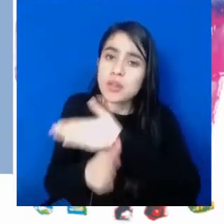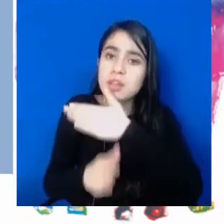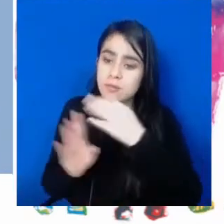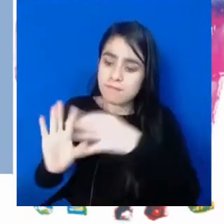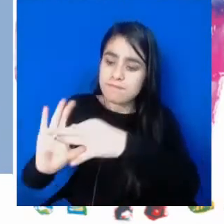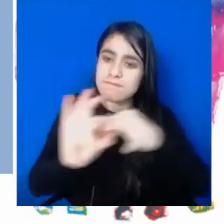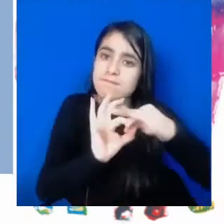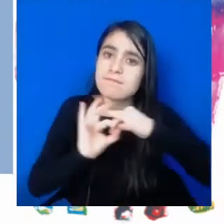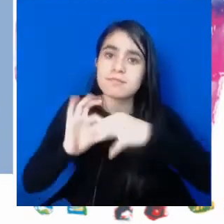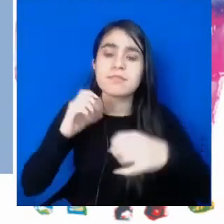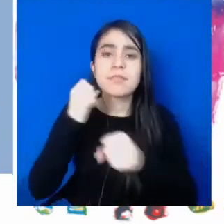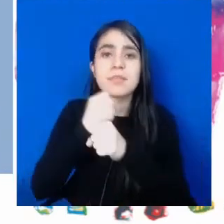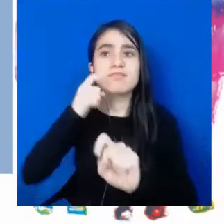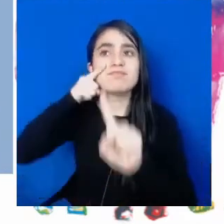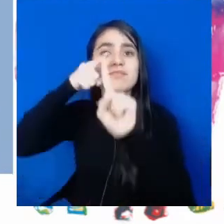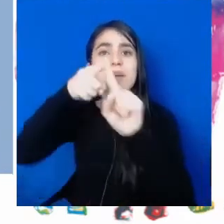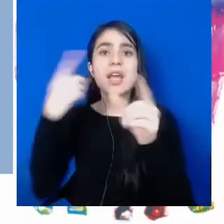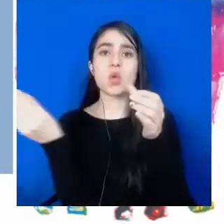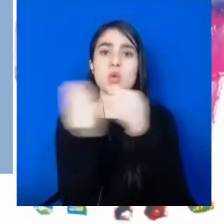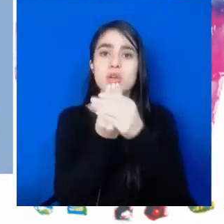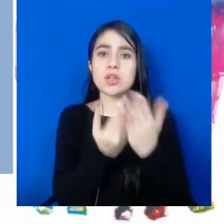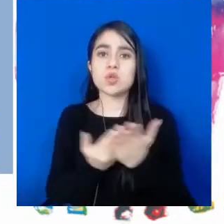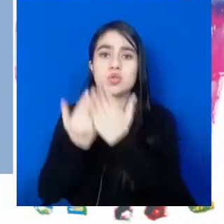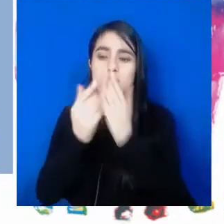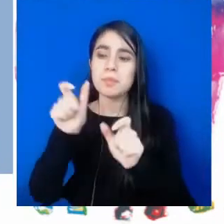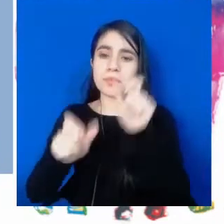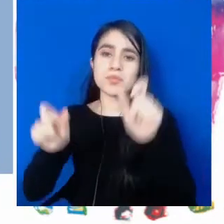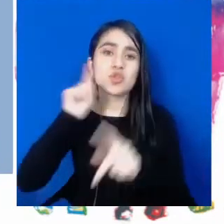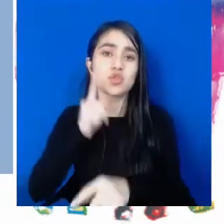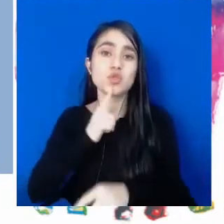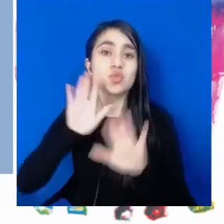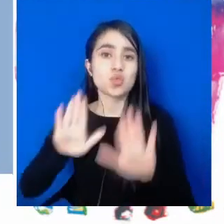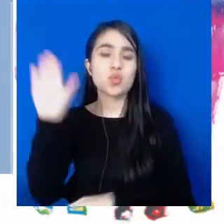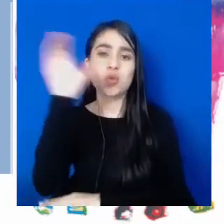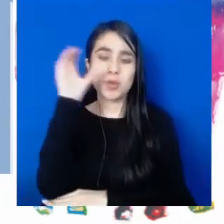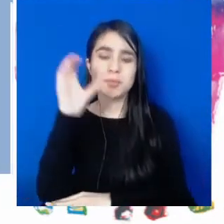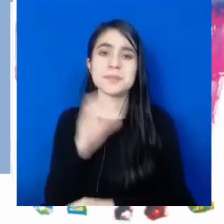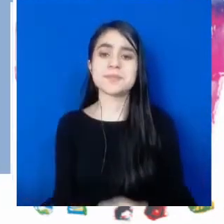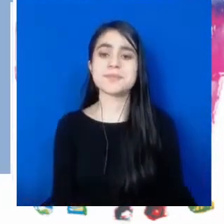trabajando juntos por la educación y la inclusión de personas sordas en Colombia.